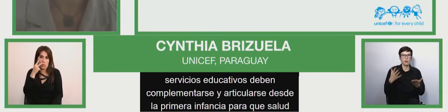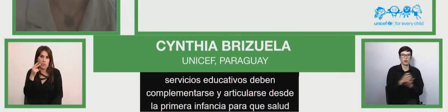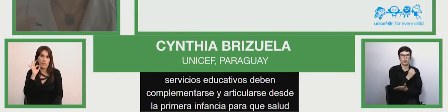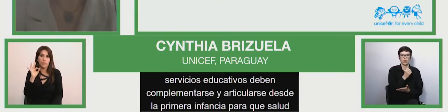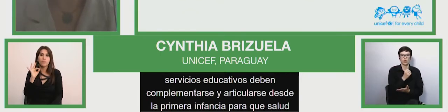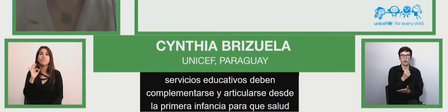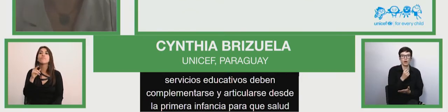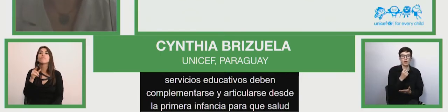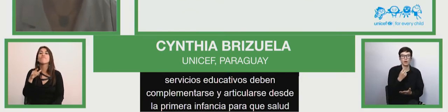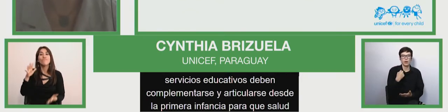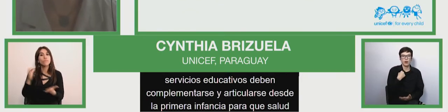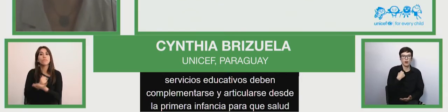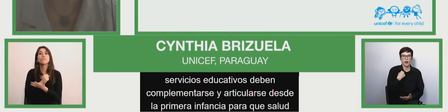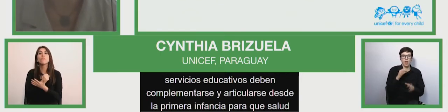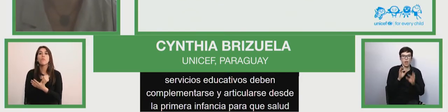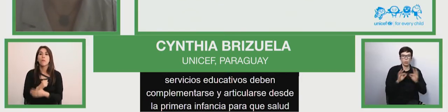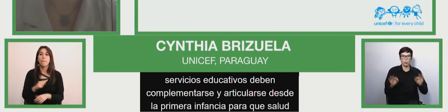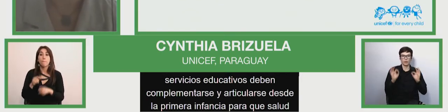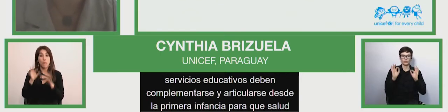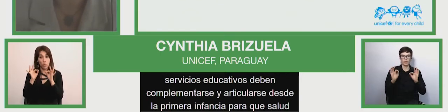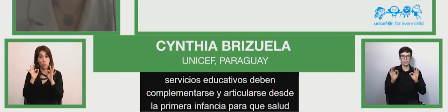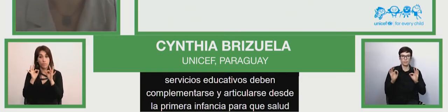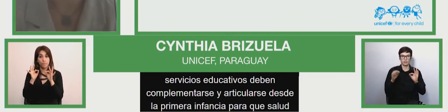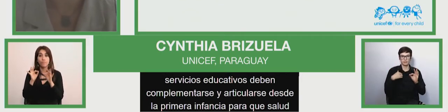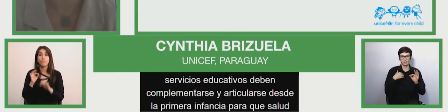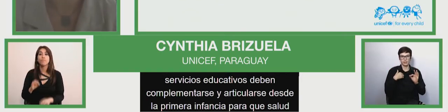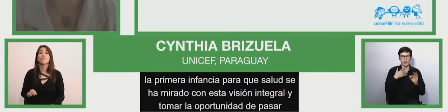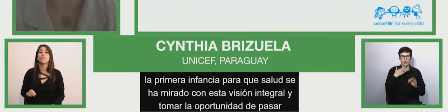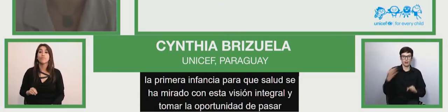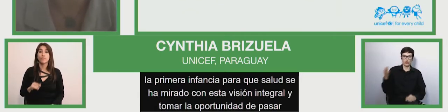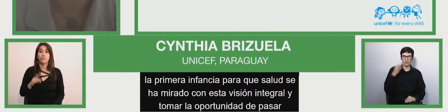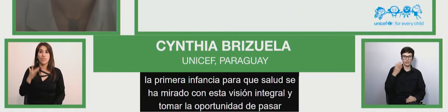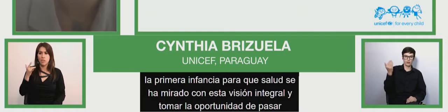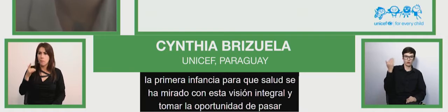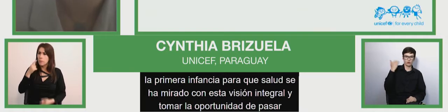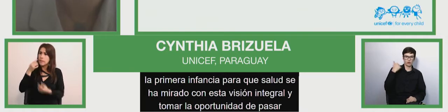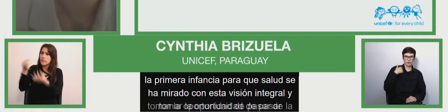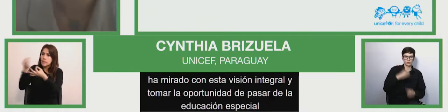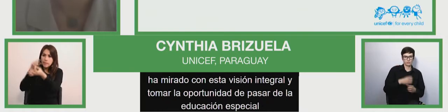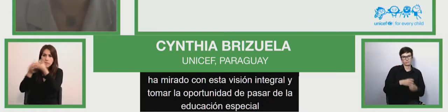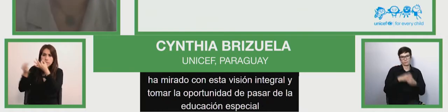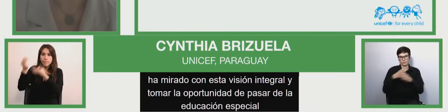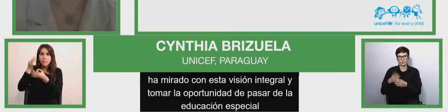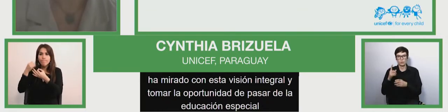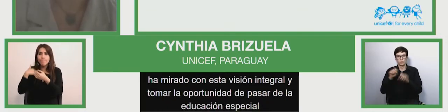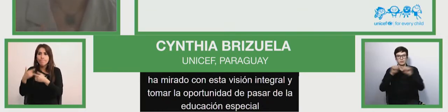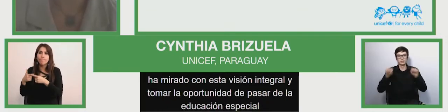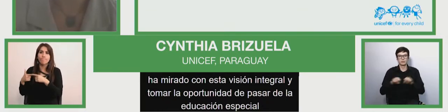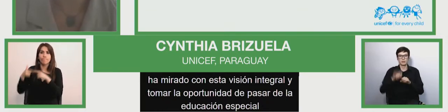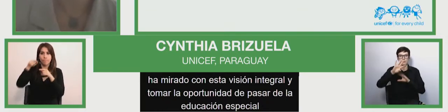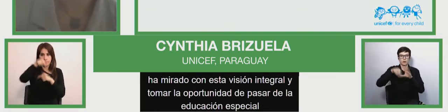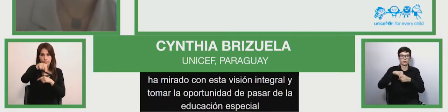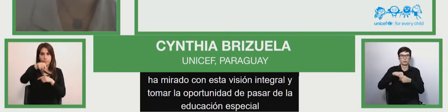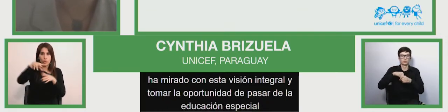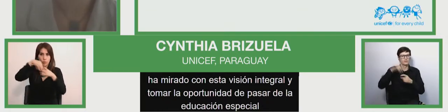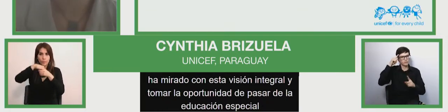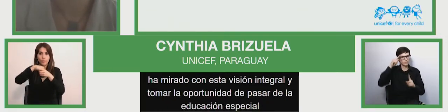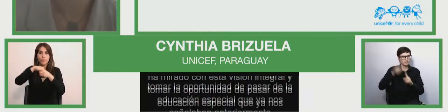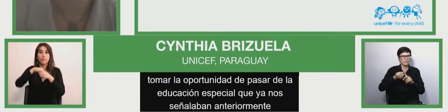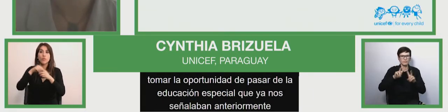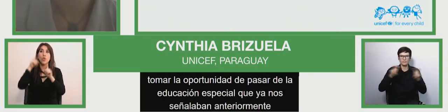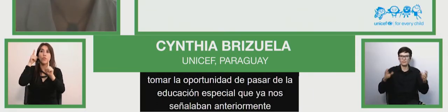de la educación especial, que ya nos señalaban anteriormente, a un sistema inclusivo basado en un